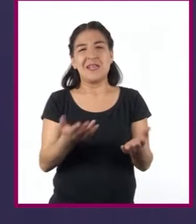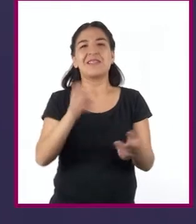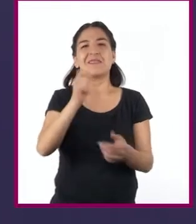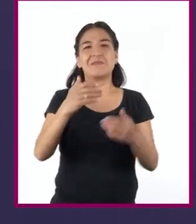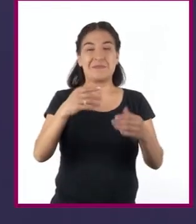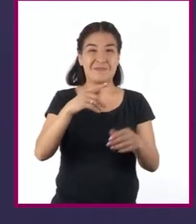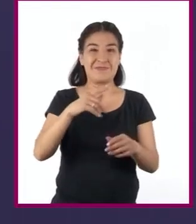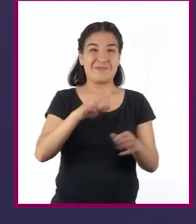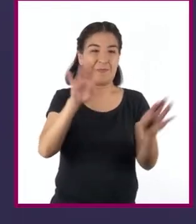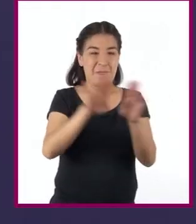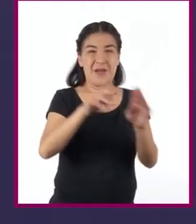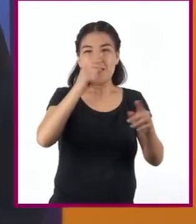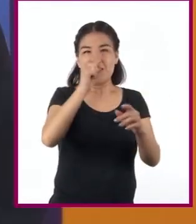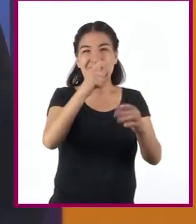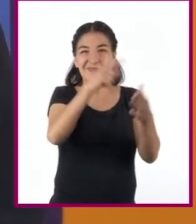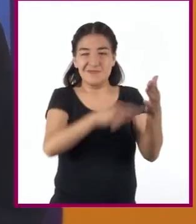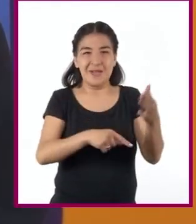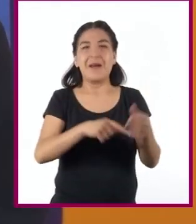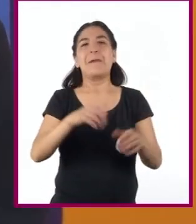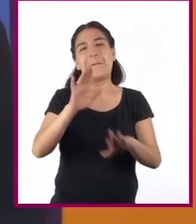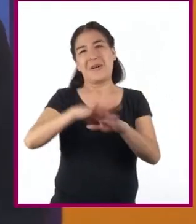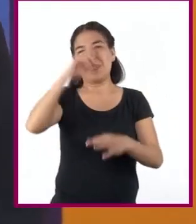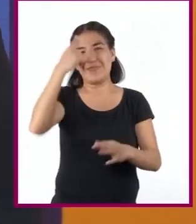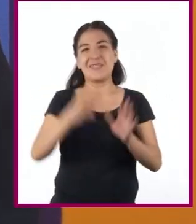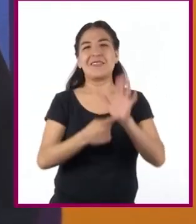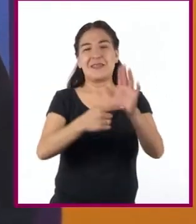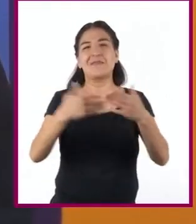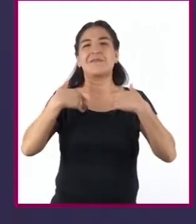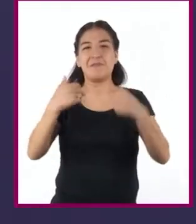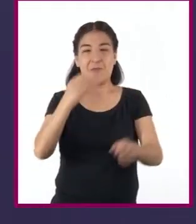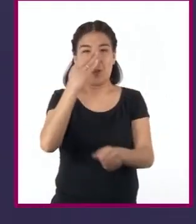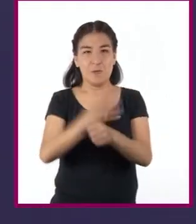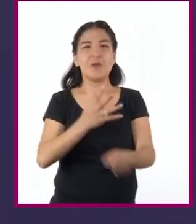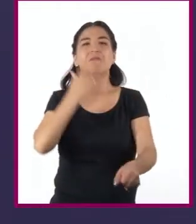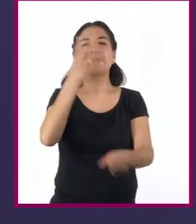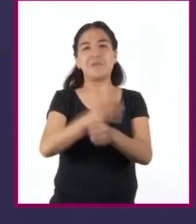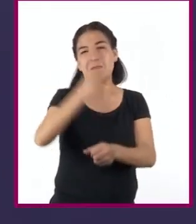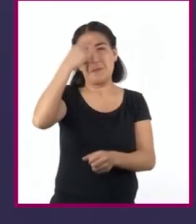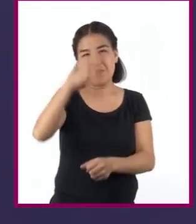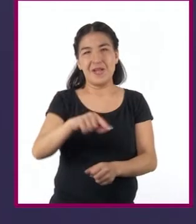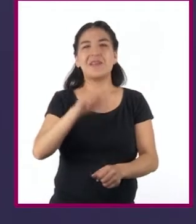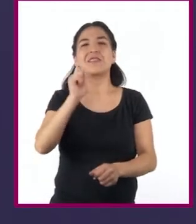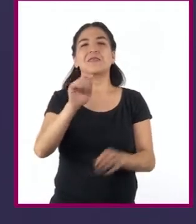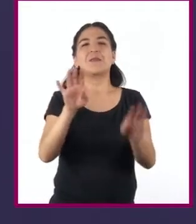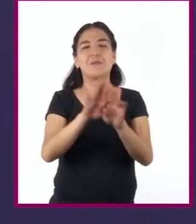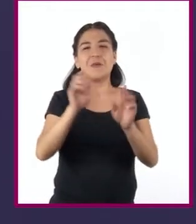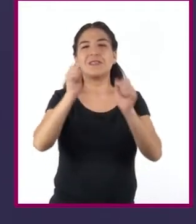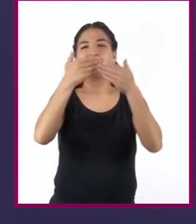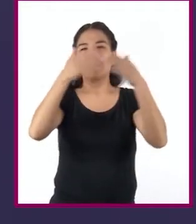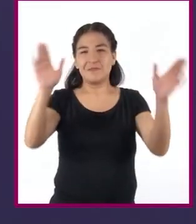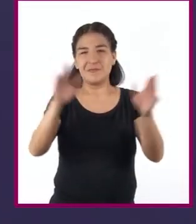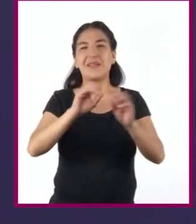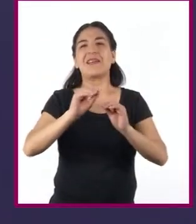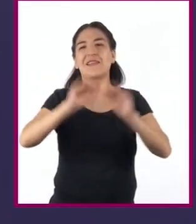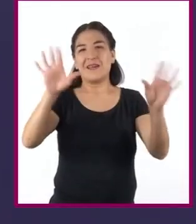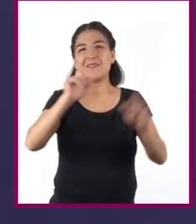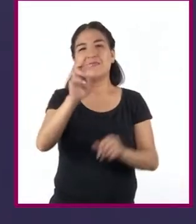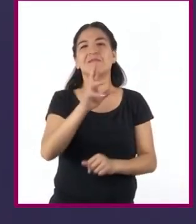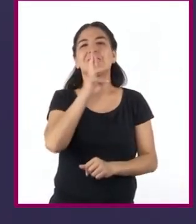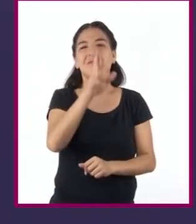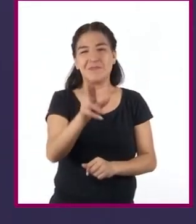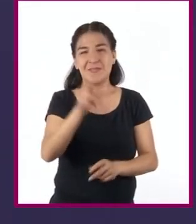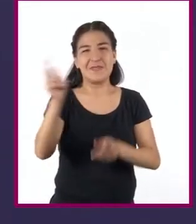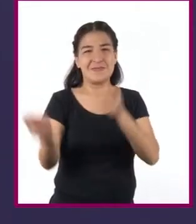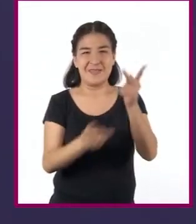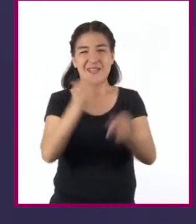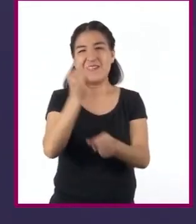entendible. Y nosotros, en esta ocasión, los aplicaremos para tener un panorama más claro de los resultados